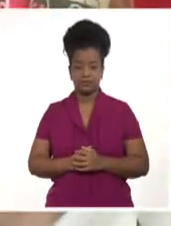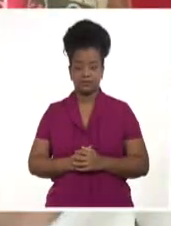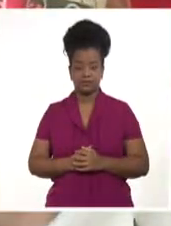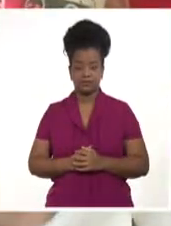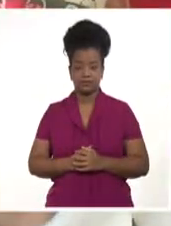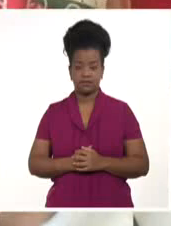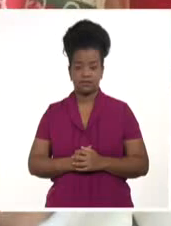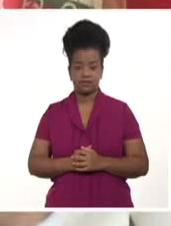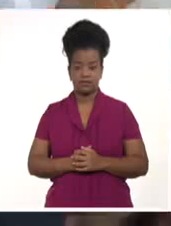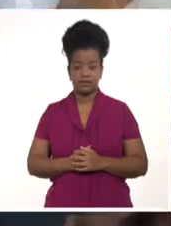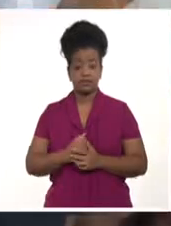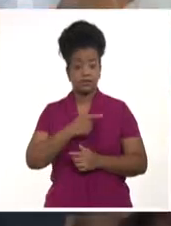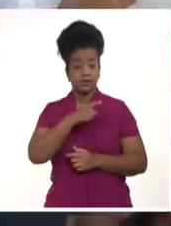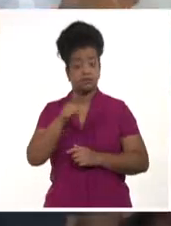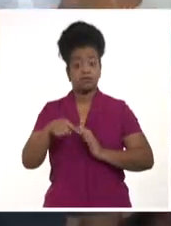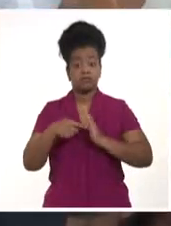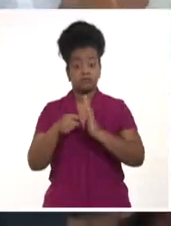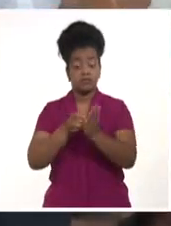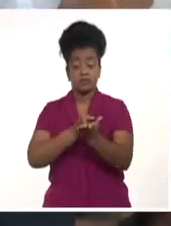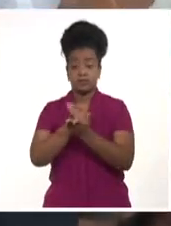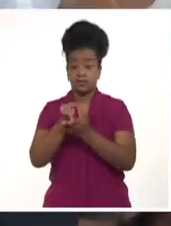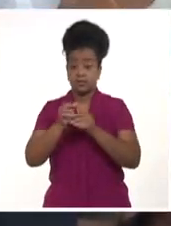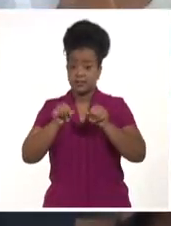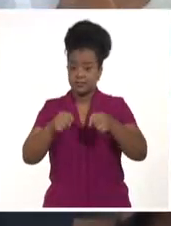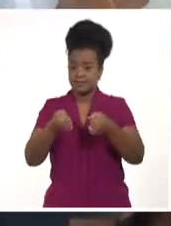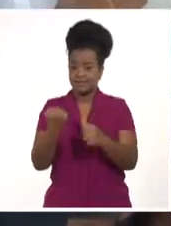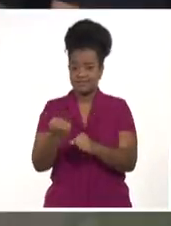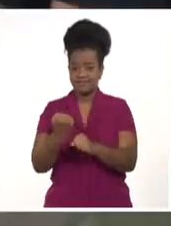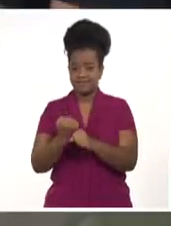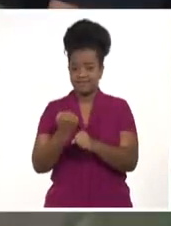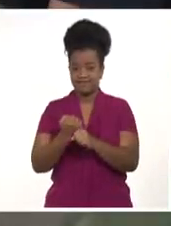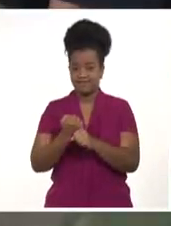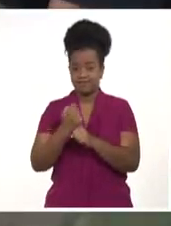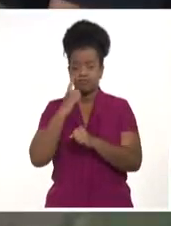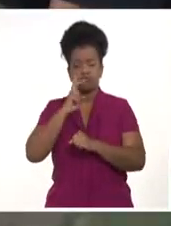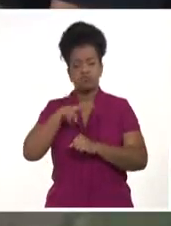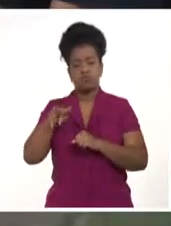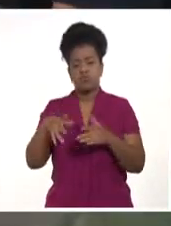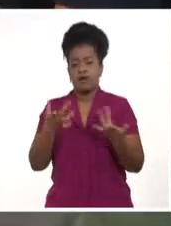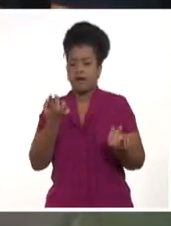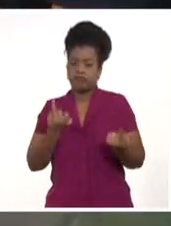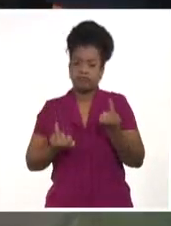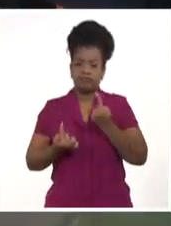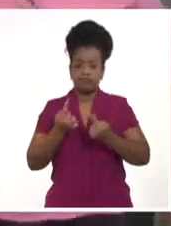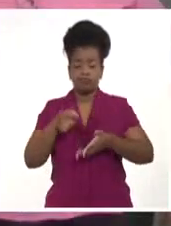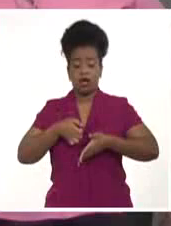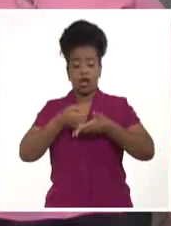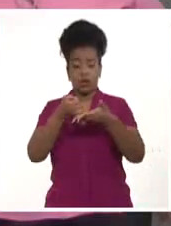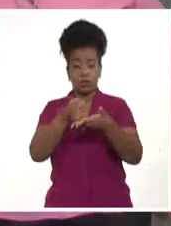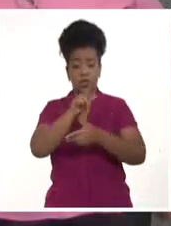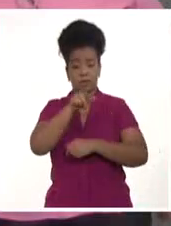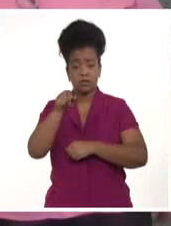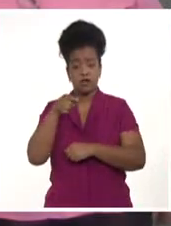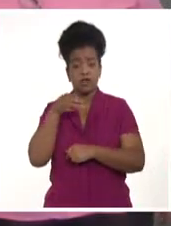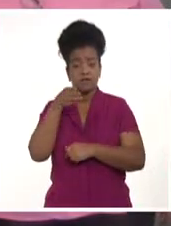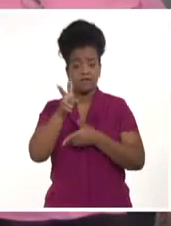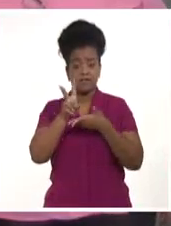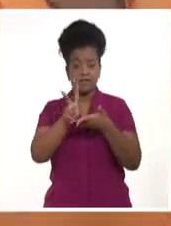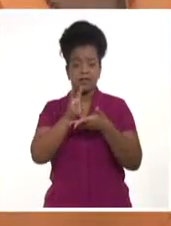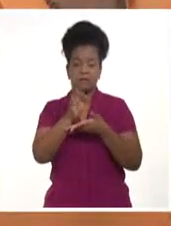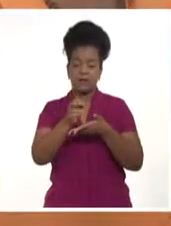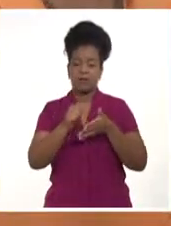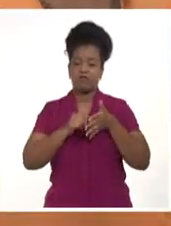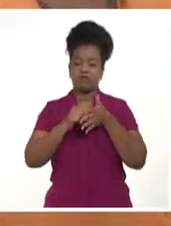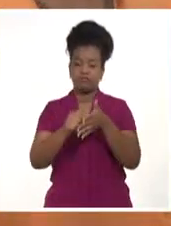Seguir trabajando, cumplir los planes y buscar estrategias loables en función del confort de los clientes convidó Zoraida Lozano